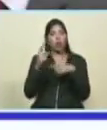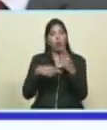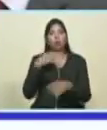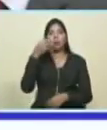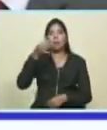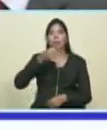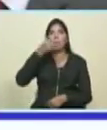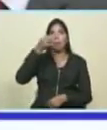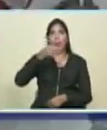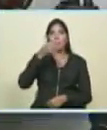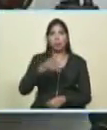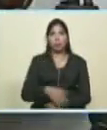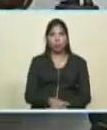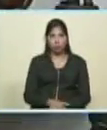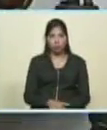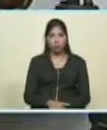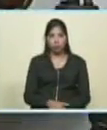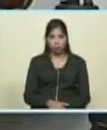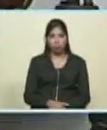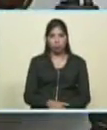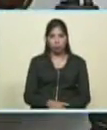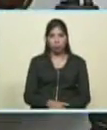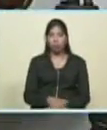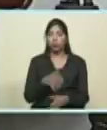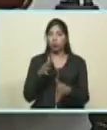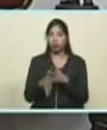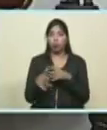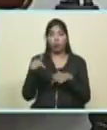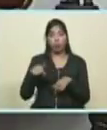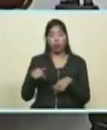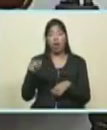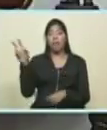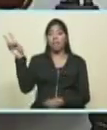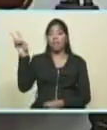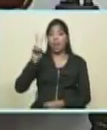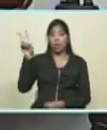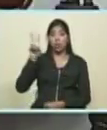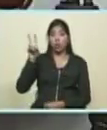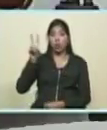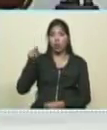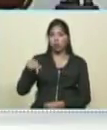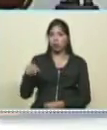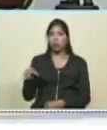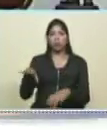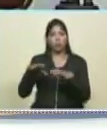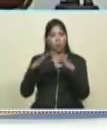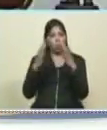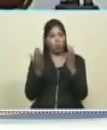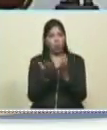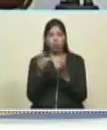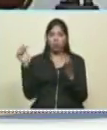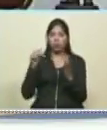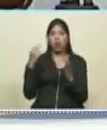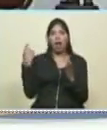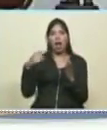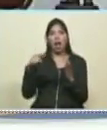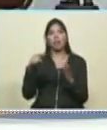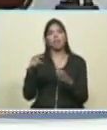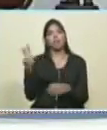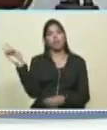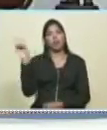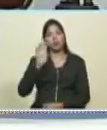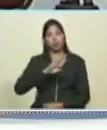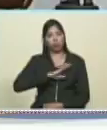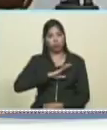en el mundo pluripolar y multicéntrico que ha nacido Venezuela es parte del mundo multicéntrico pluripolar